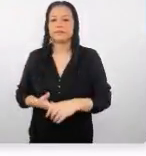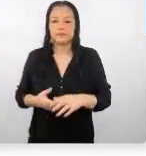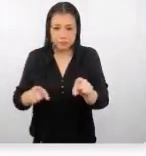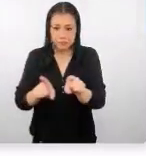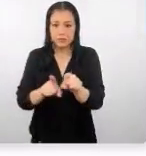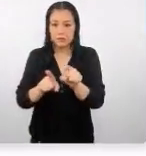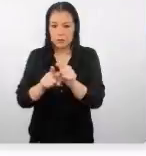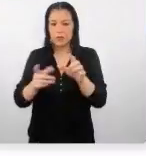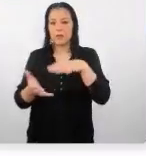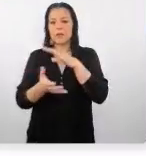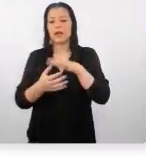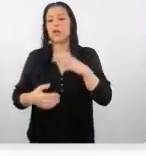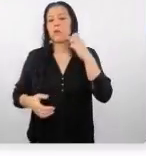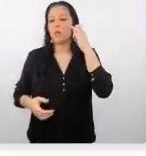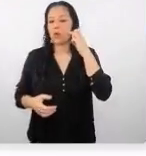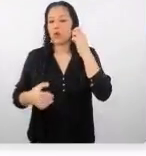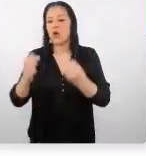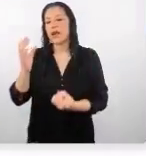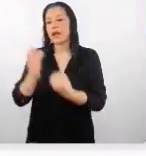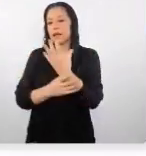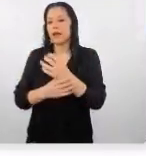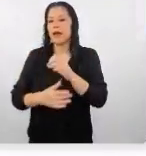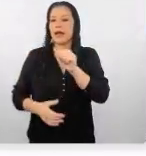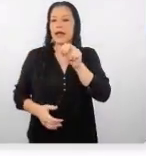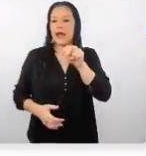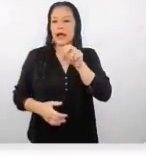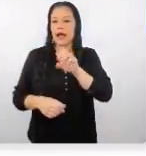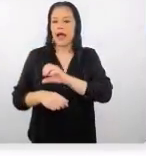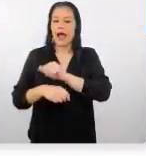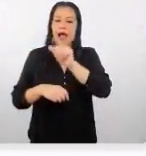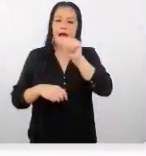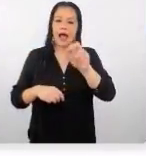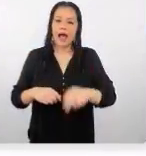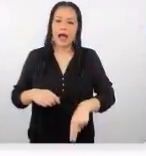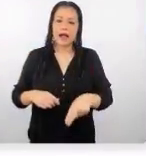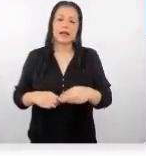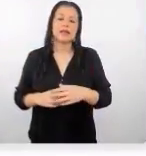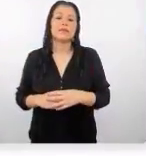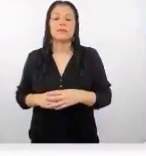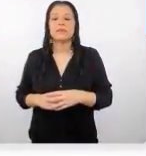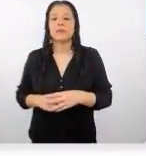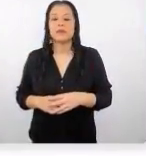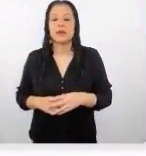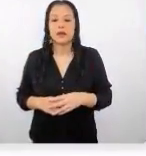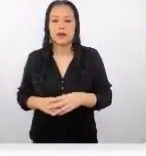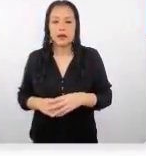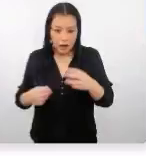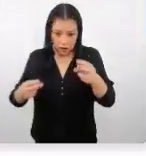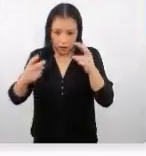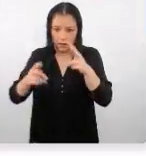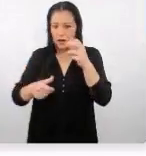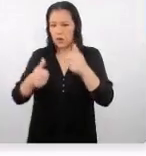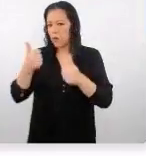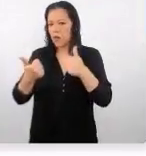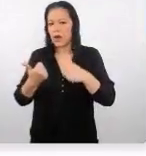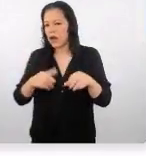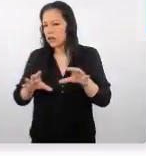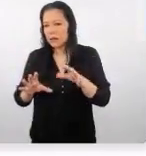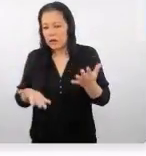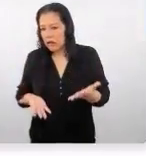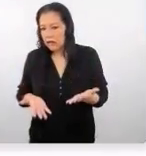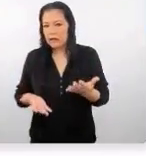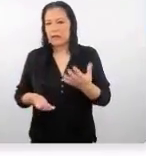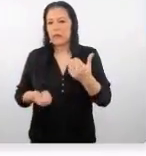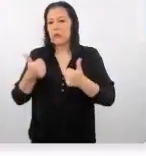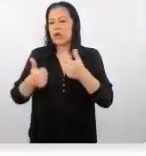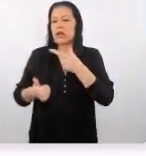se combina con Puno, Arequipa y Ancash. Desde el punto de vista de las actividades a realizar, hay